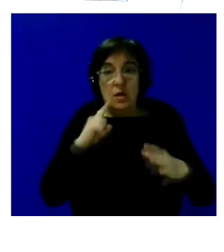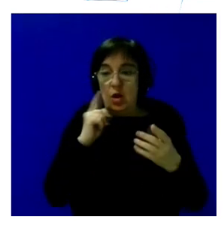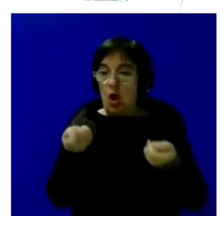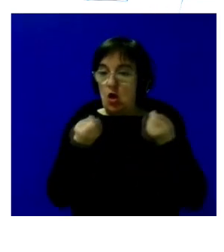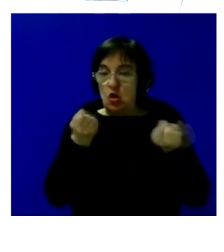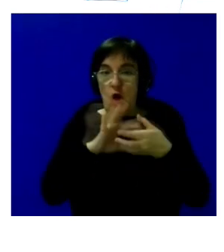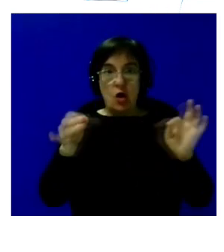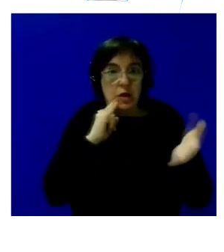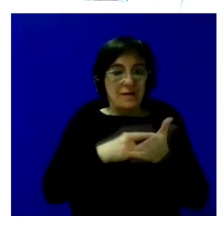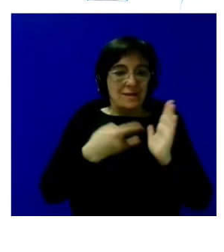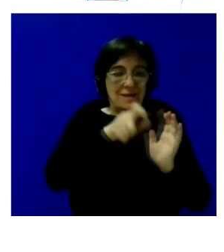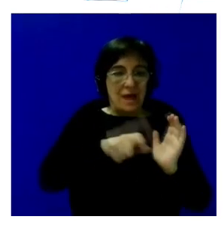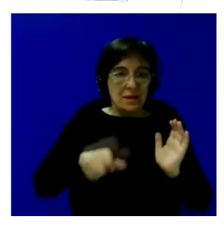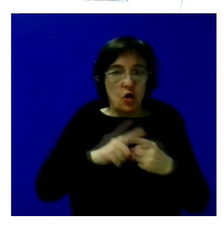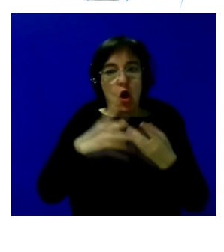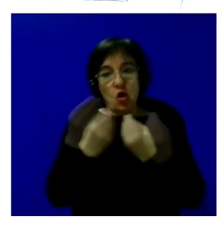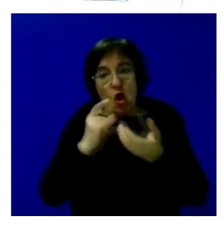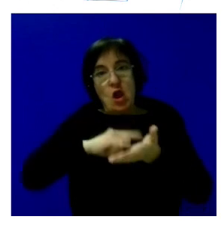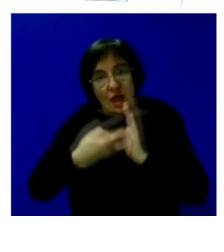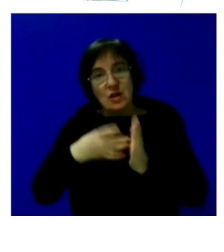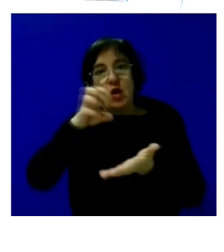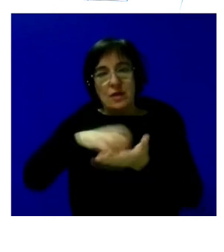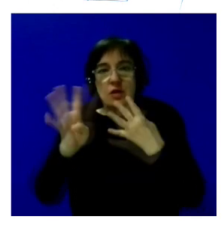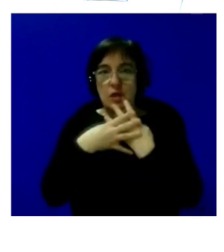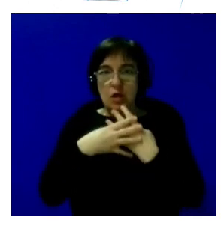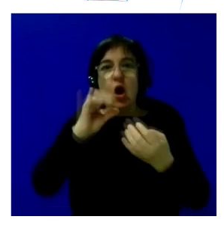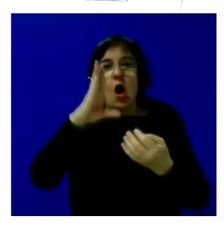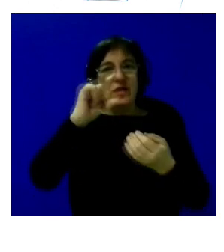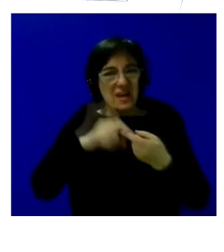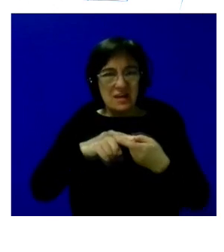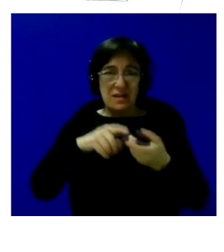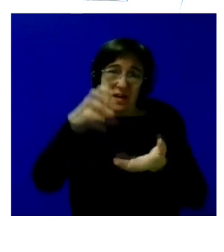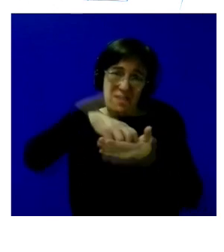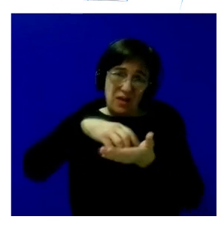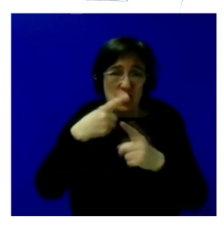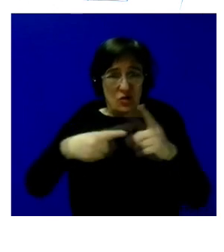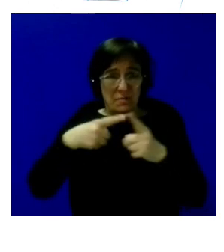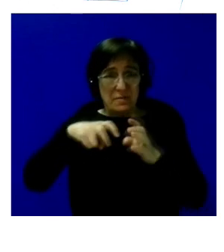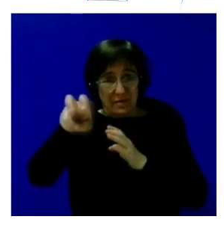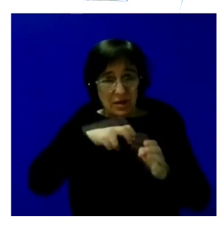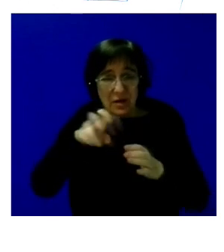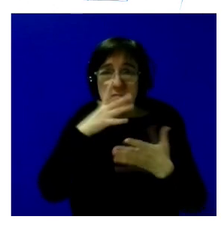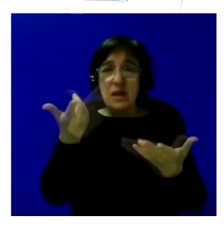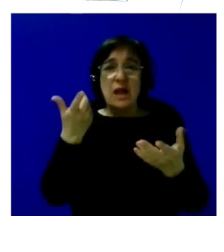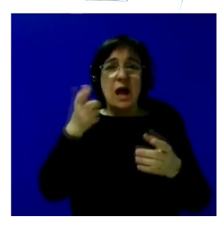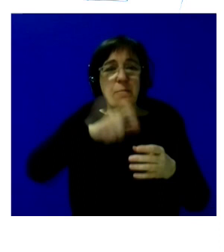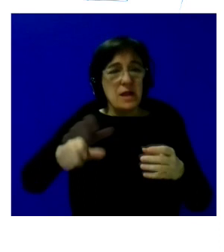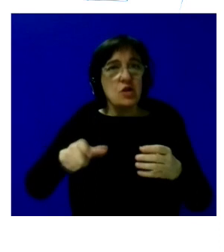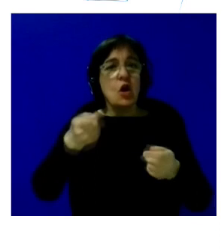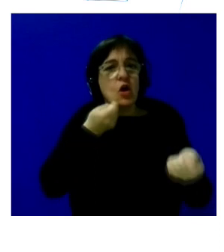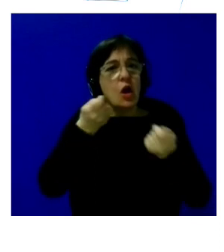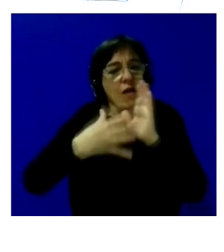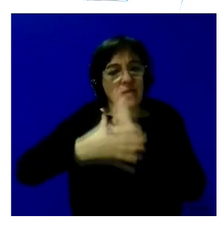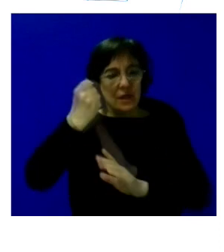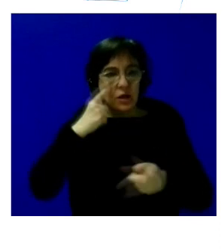las personas técnicas con los técnicos de los centros penitenciarios o de los CIS las personas que coordinaban a nivel federativo